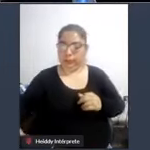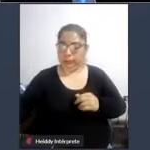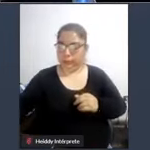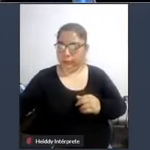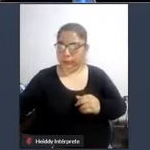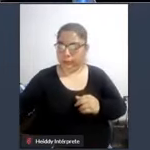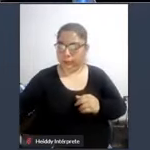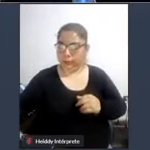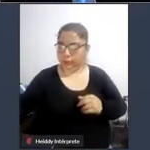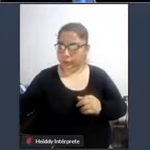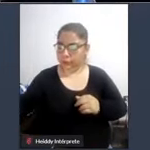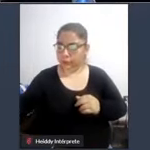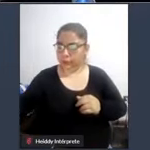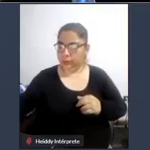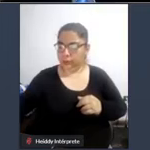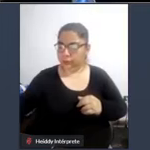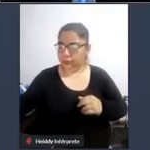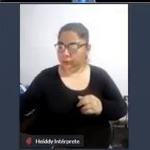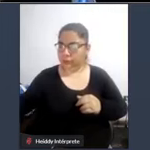sirve este